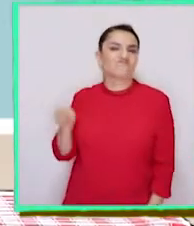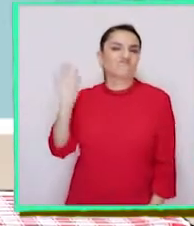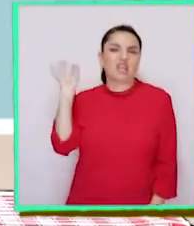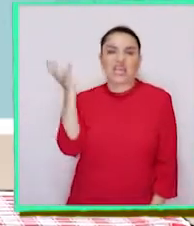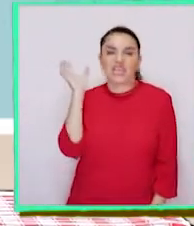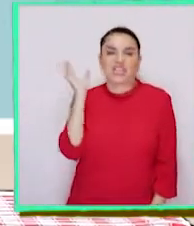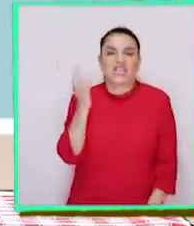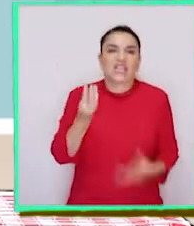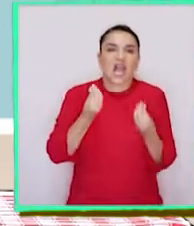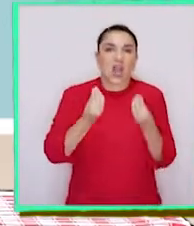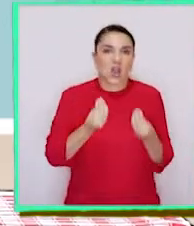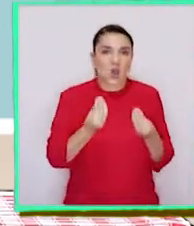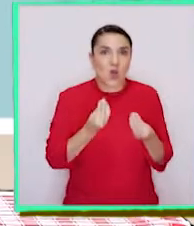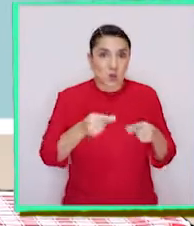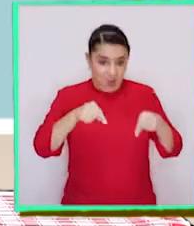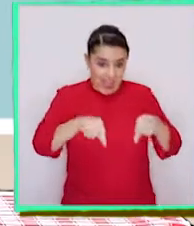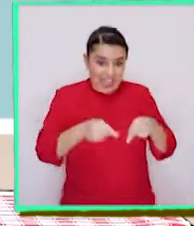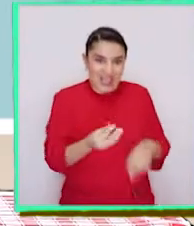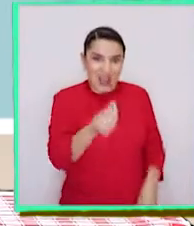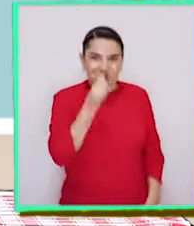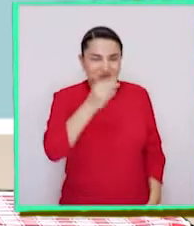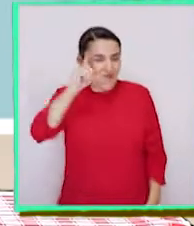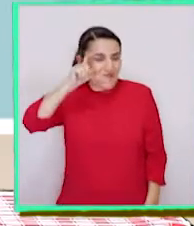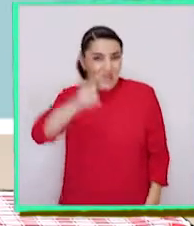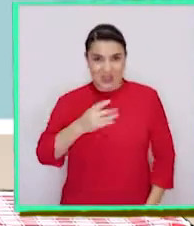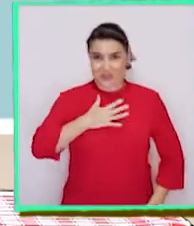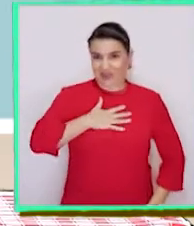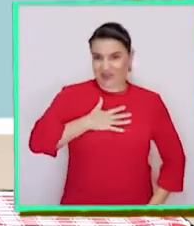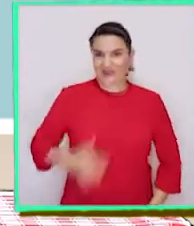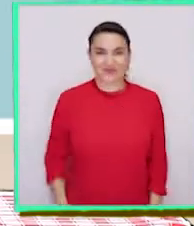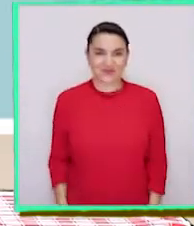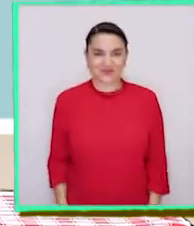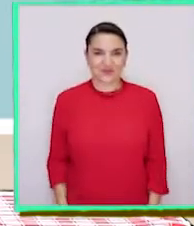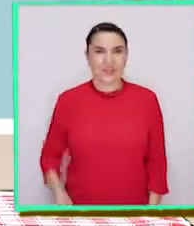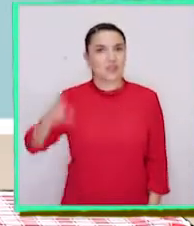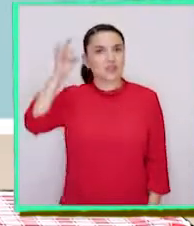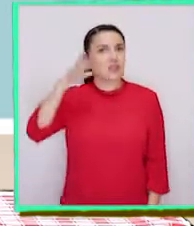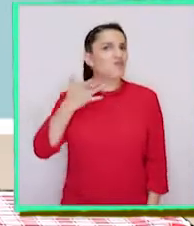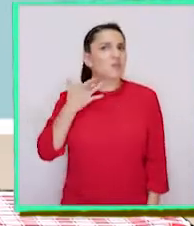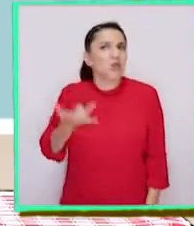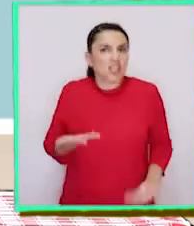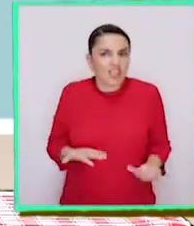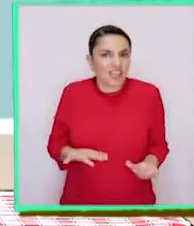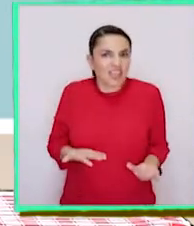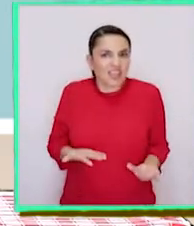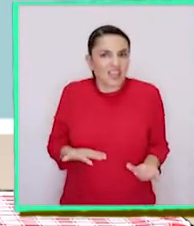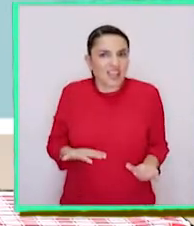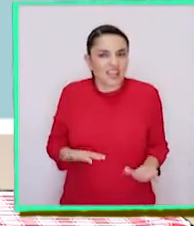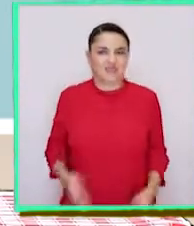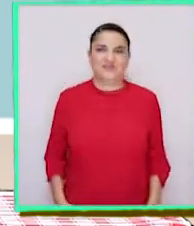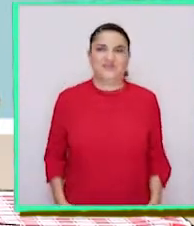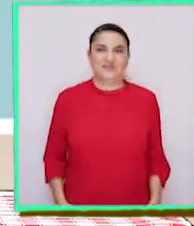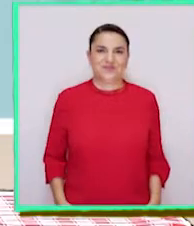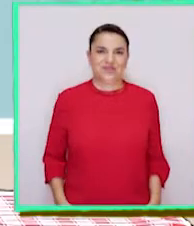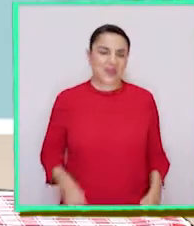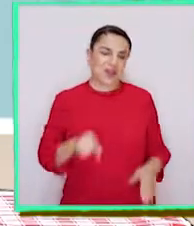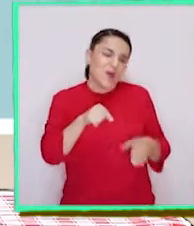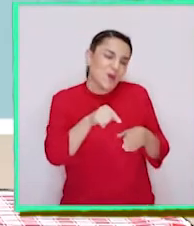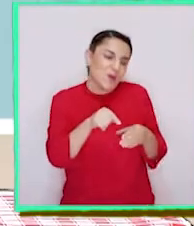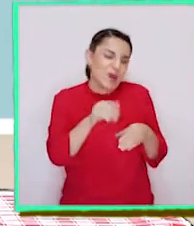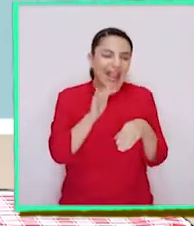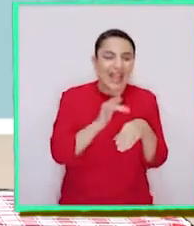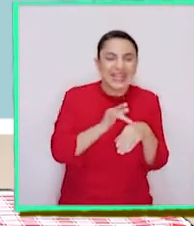entiende cómo este es mi plato favorito. ¿Y saben por qué es mi favorito? Es